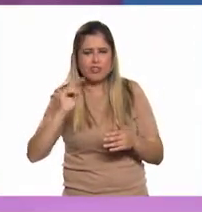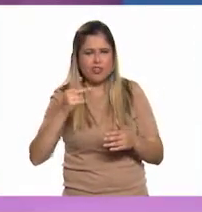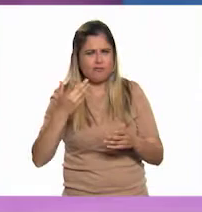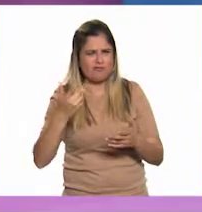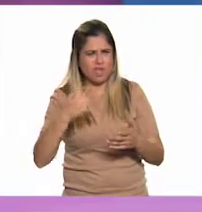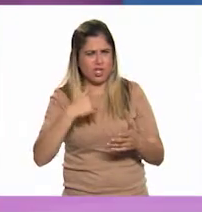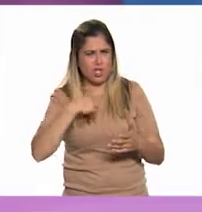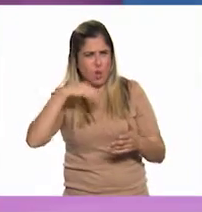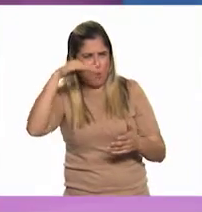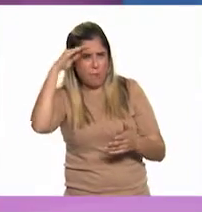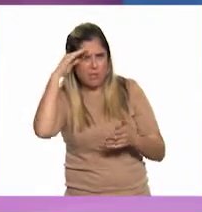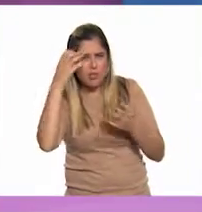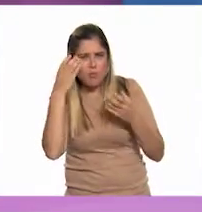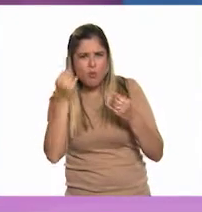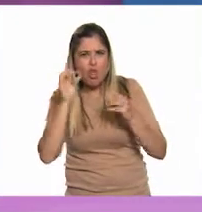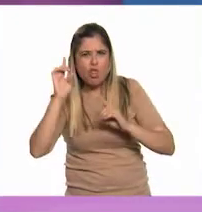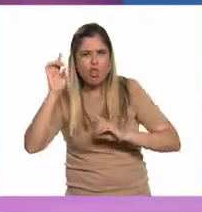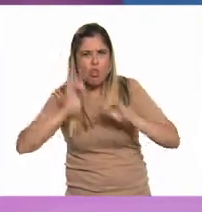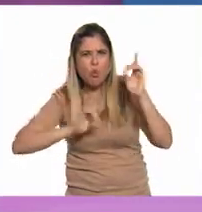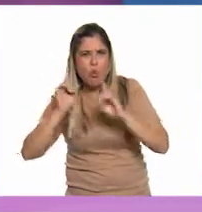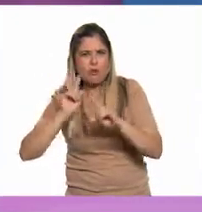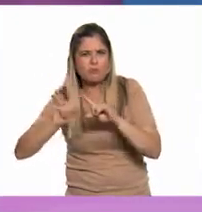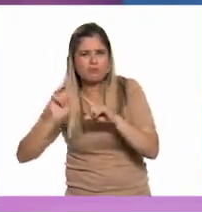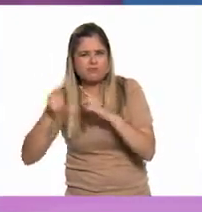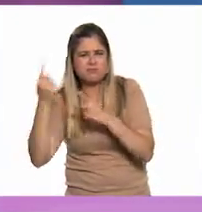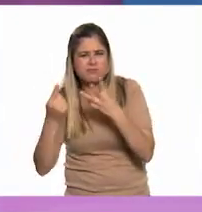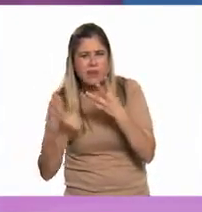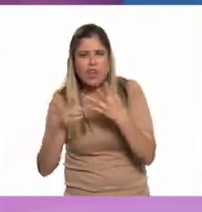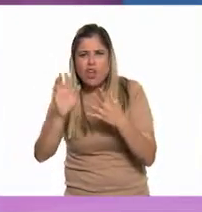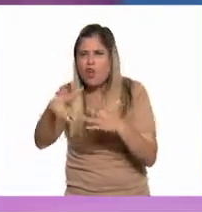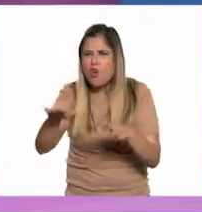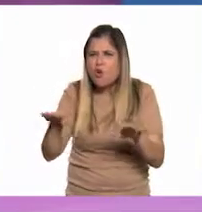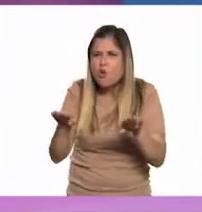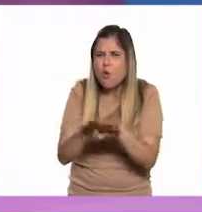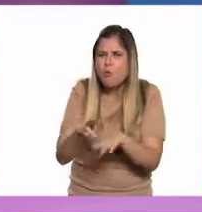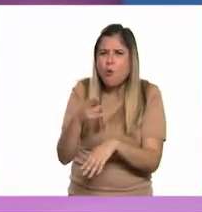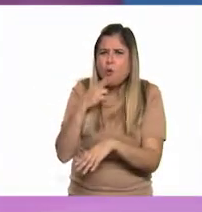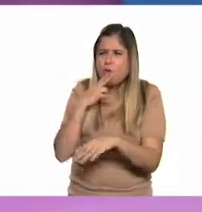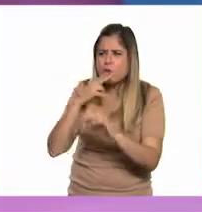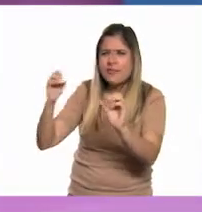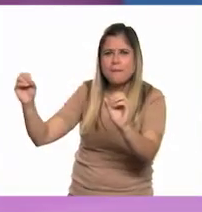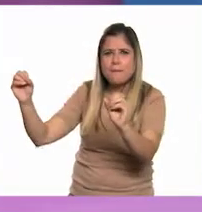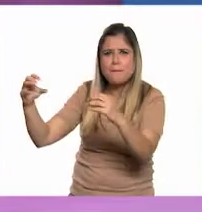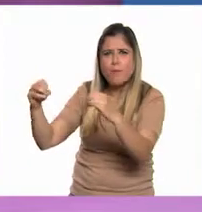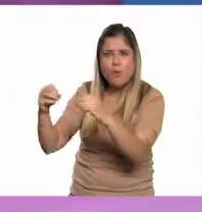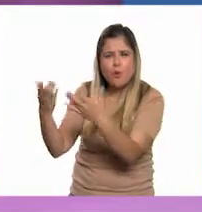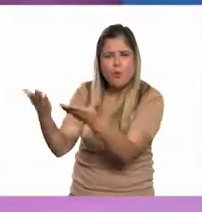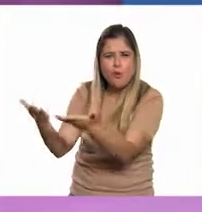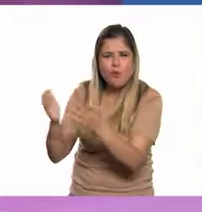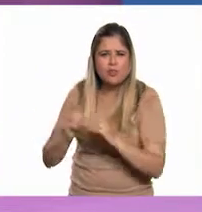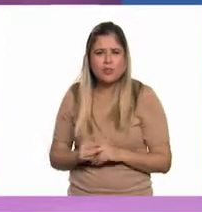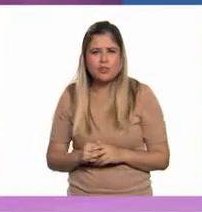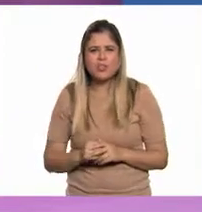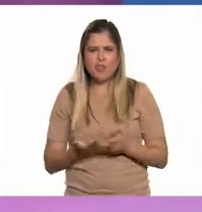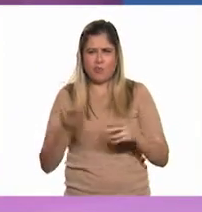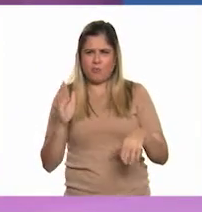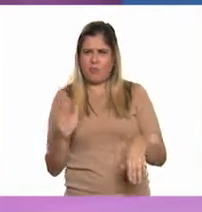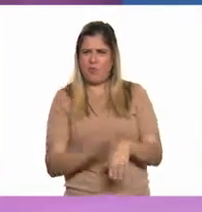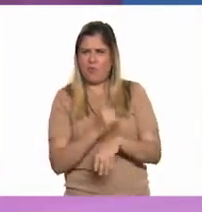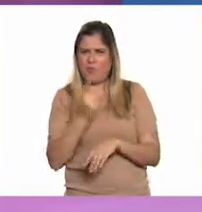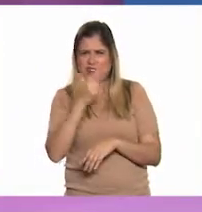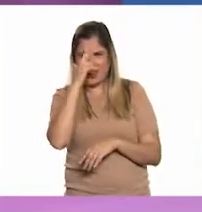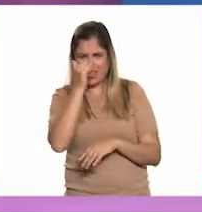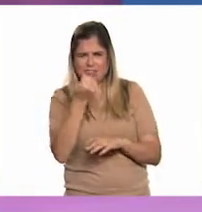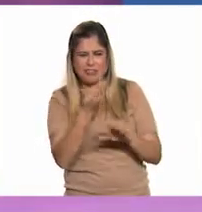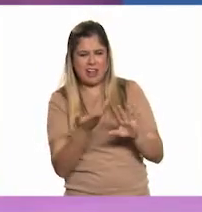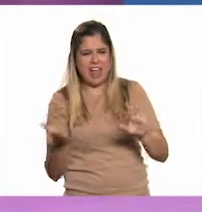muchísimas cosas. Por ejemplo, ¿cómo funciona un horno de microondas? ¿Y por qué de la parte